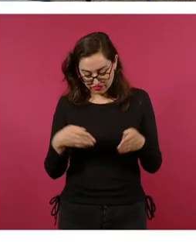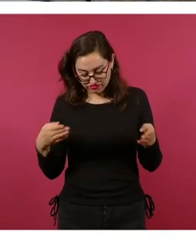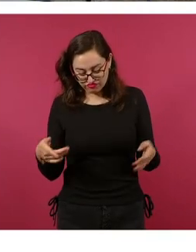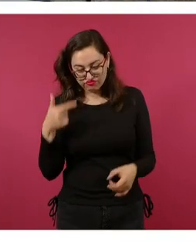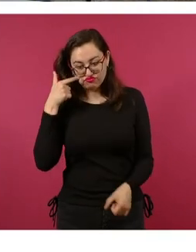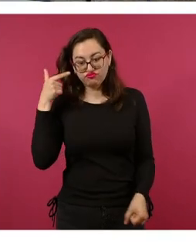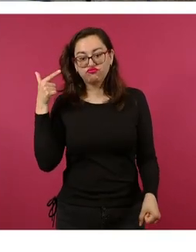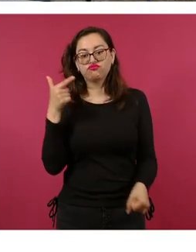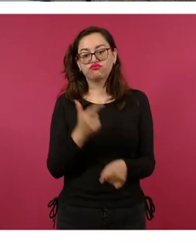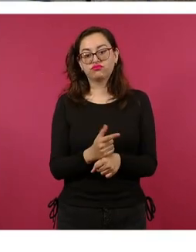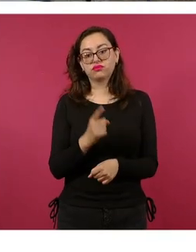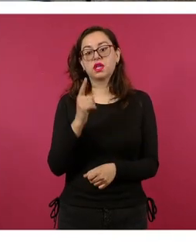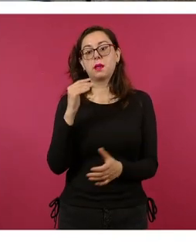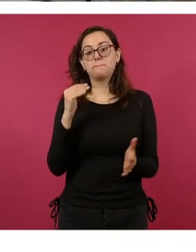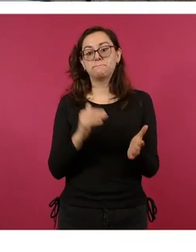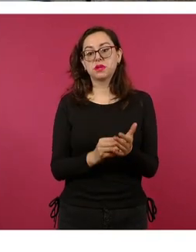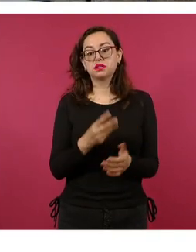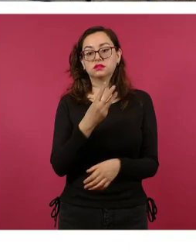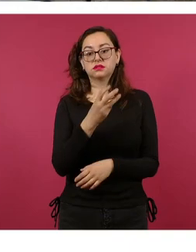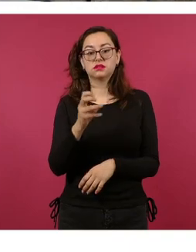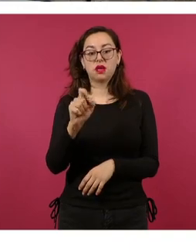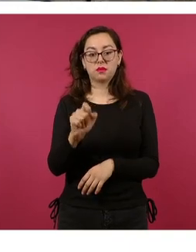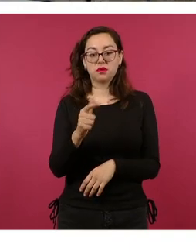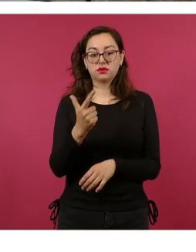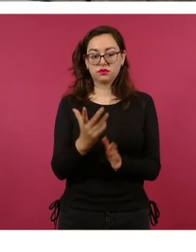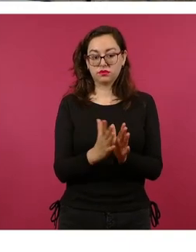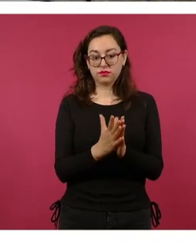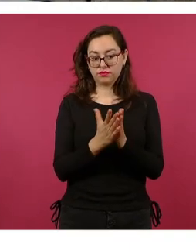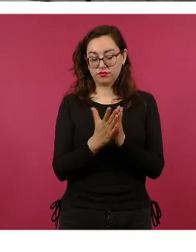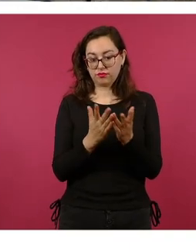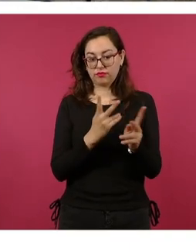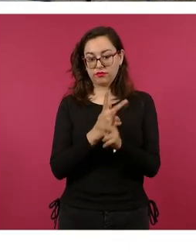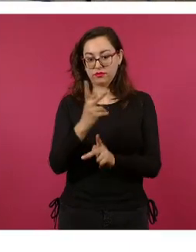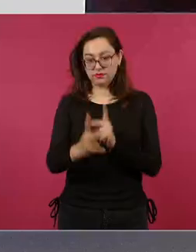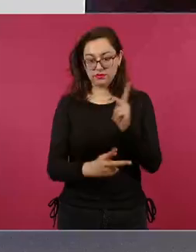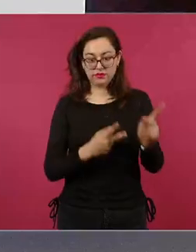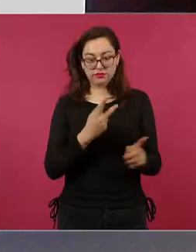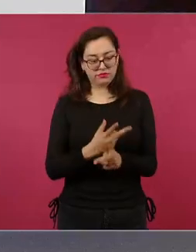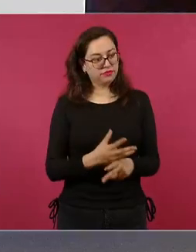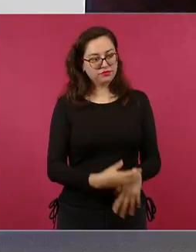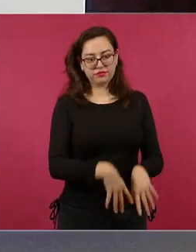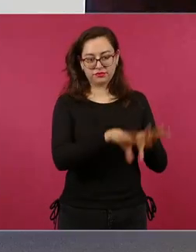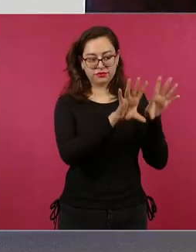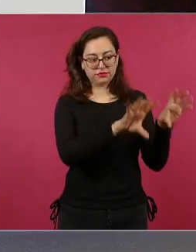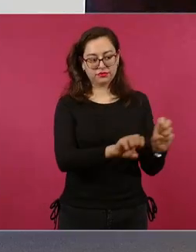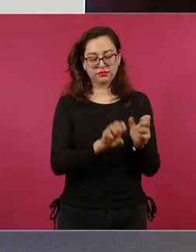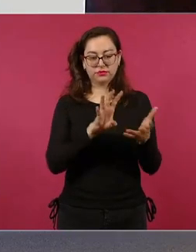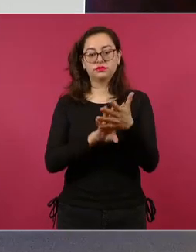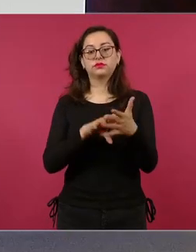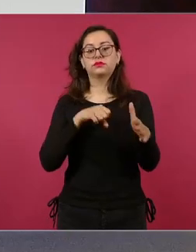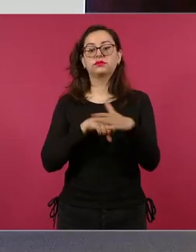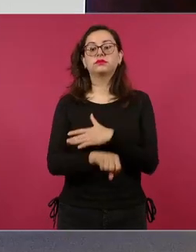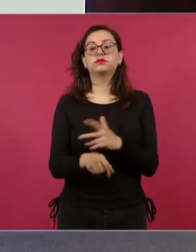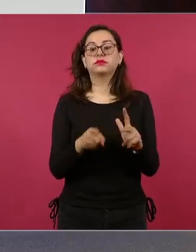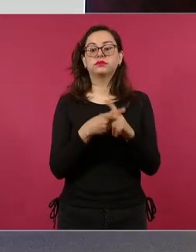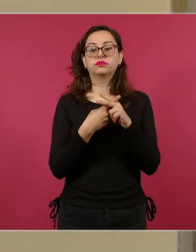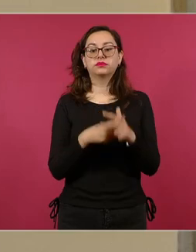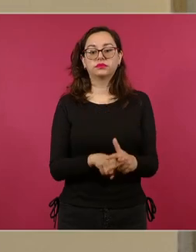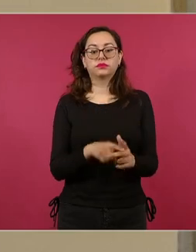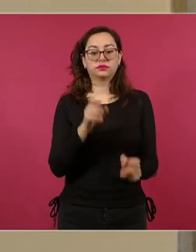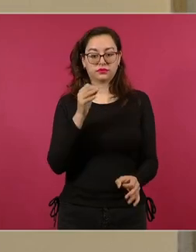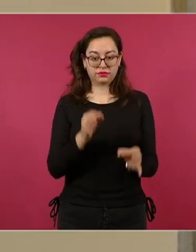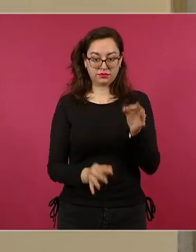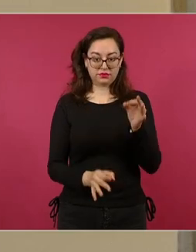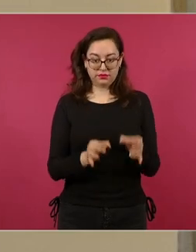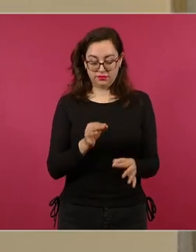328 libretas para pasaporte. Ya fueron vinculados a proceso y tienen como medida cautelar la prisión preventiva